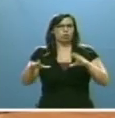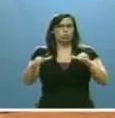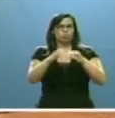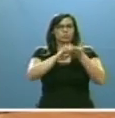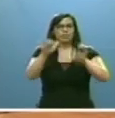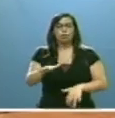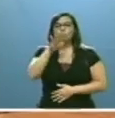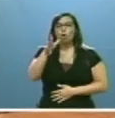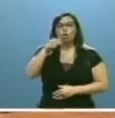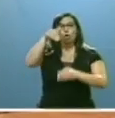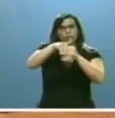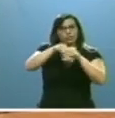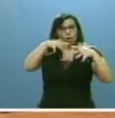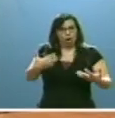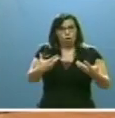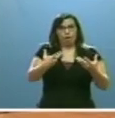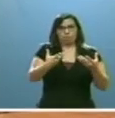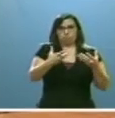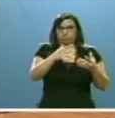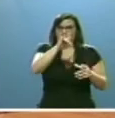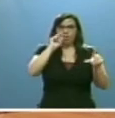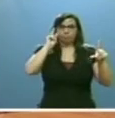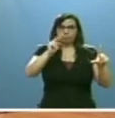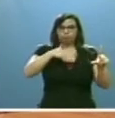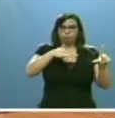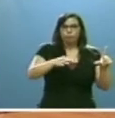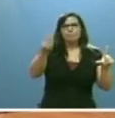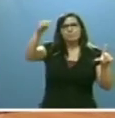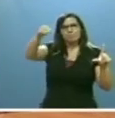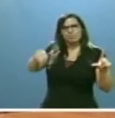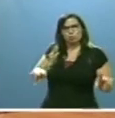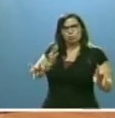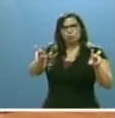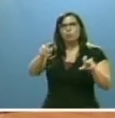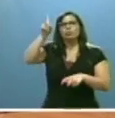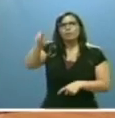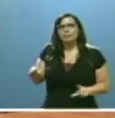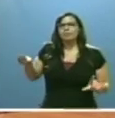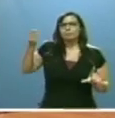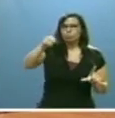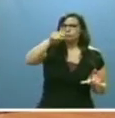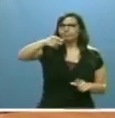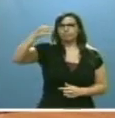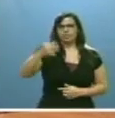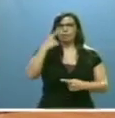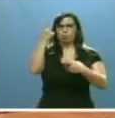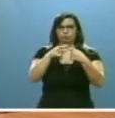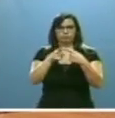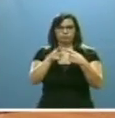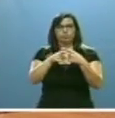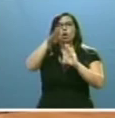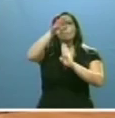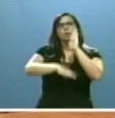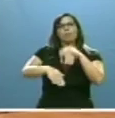contenidos actuales y otros que puedan incorporarse, incluya la publicación en el mismo de, uno, el